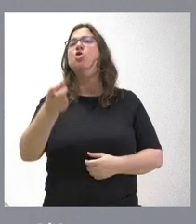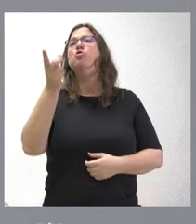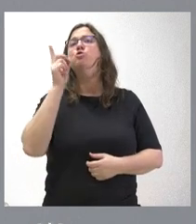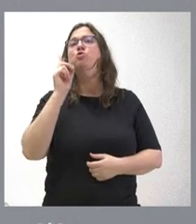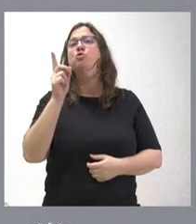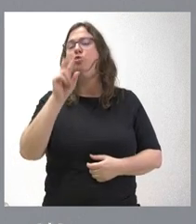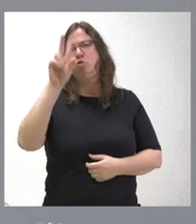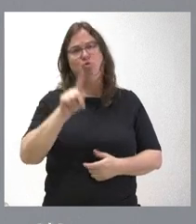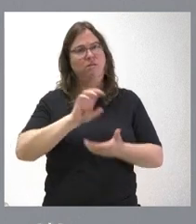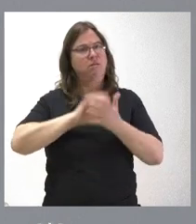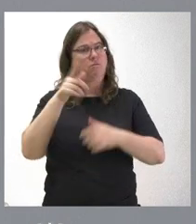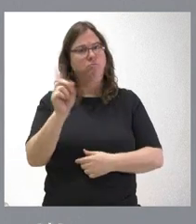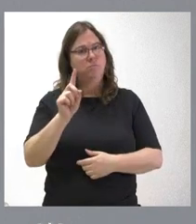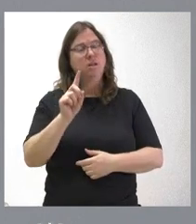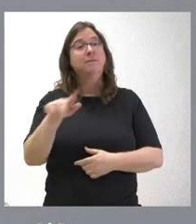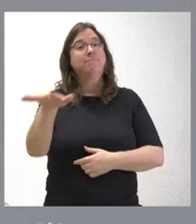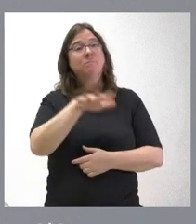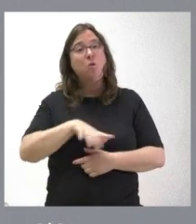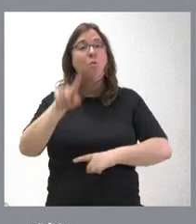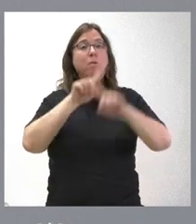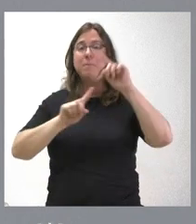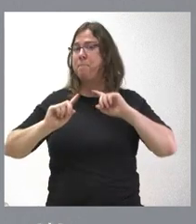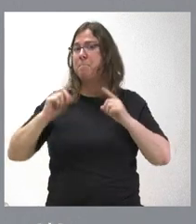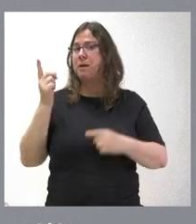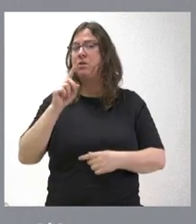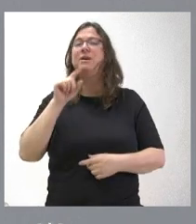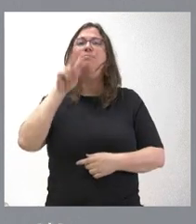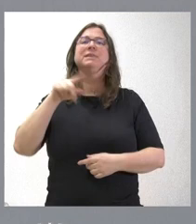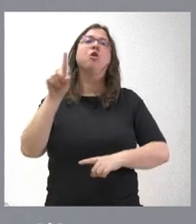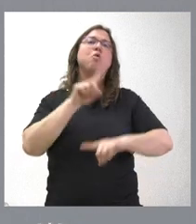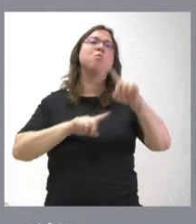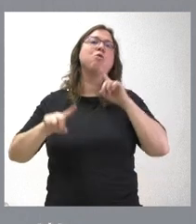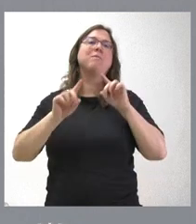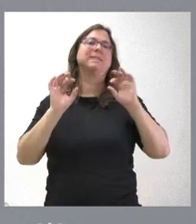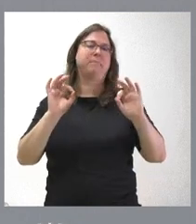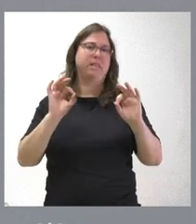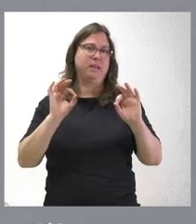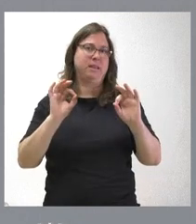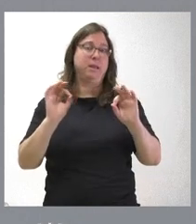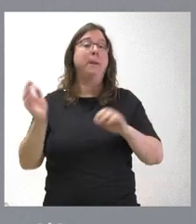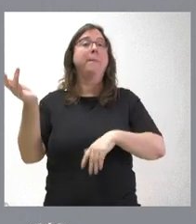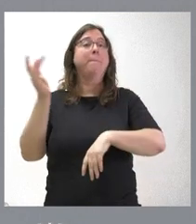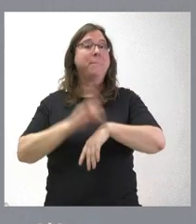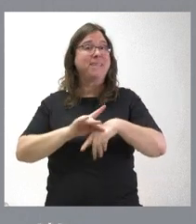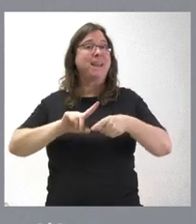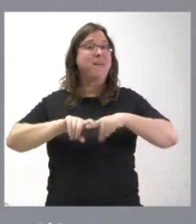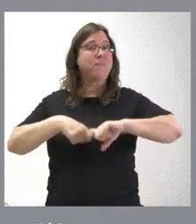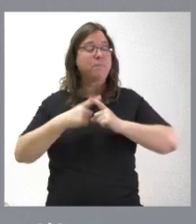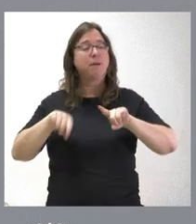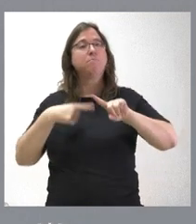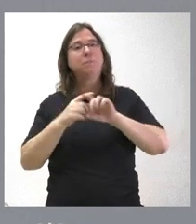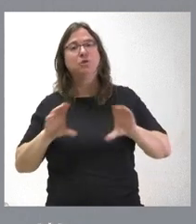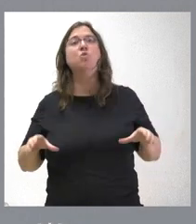de Castilla y León, ni es el sitio donde el problema es más grande. Yo creo que es un problema de esta especialidad, medicina familiar y comunitaria,